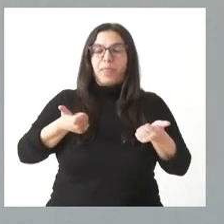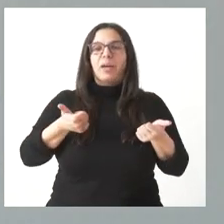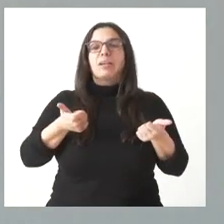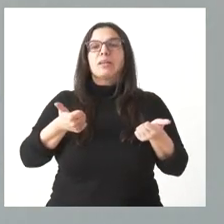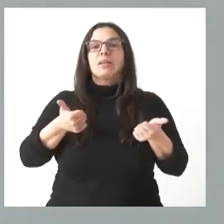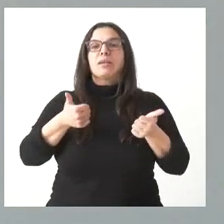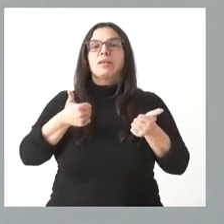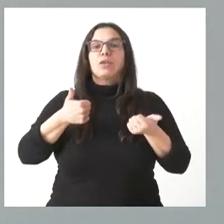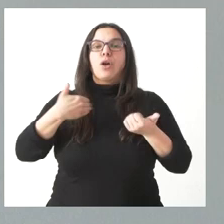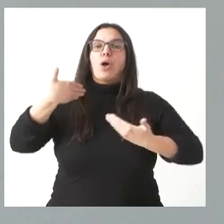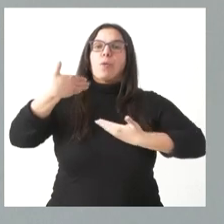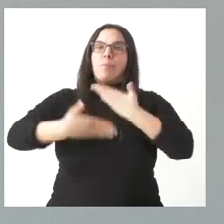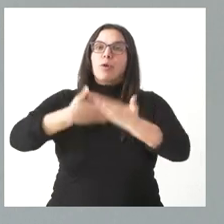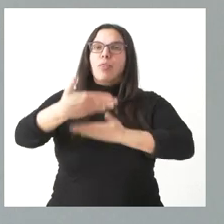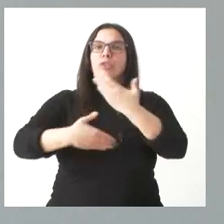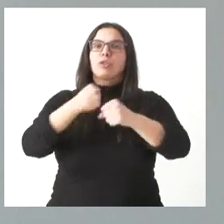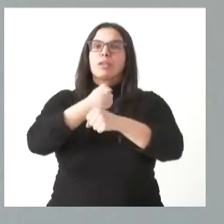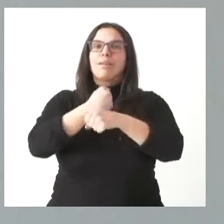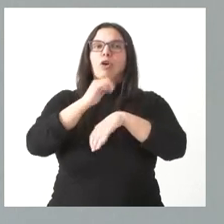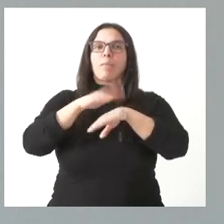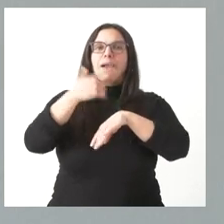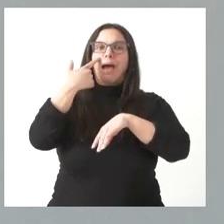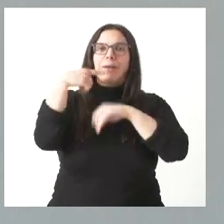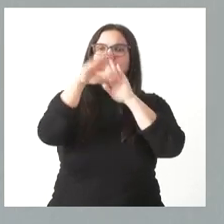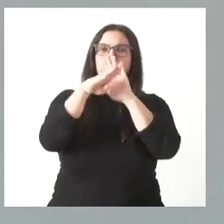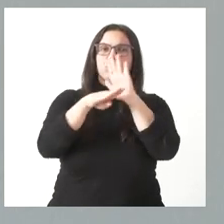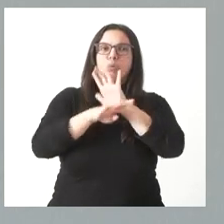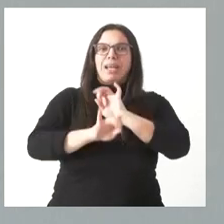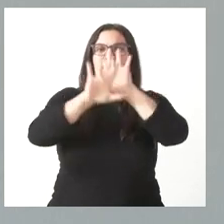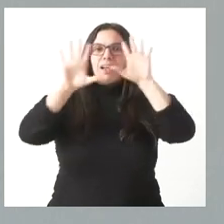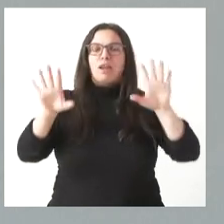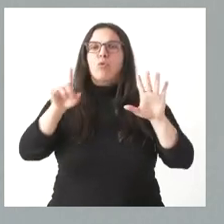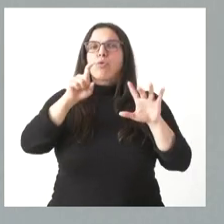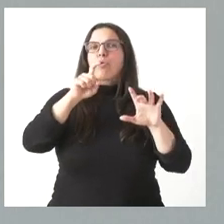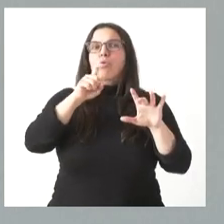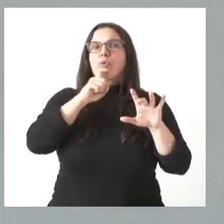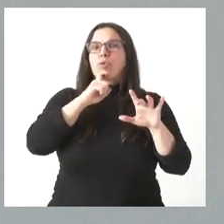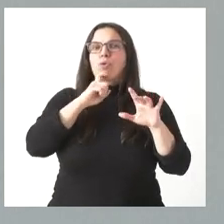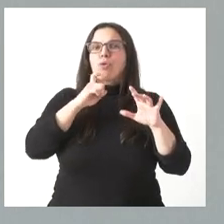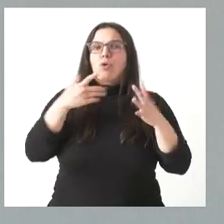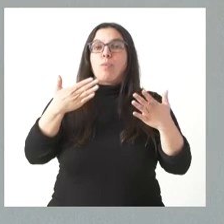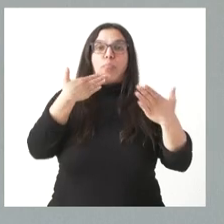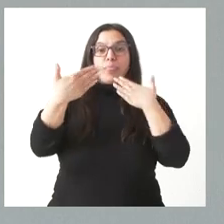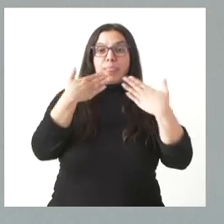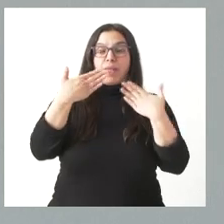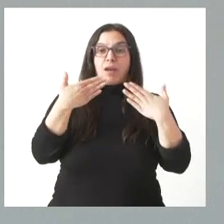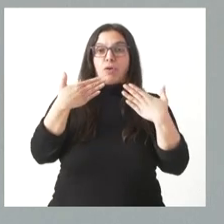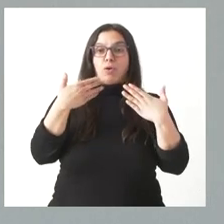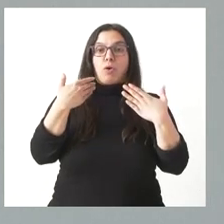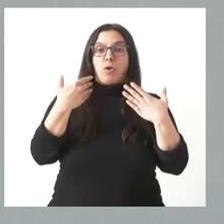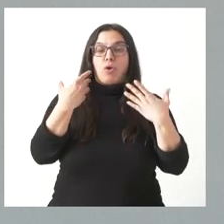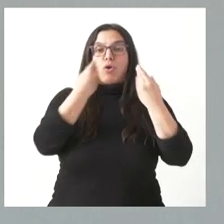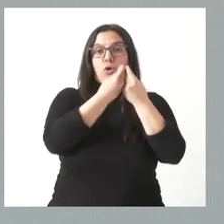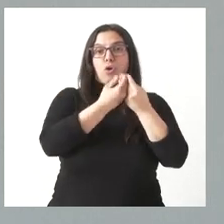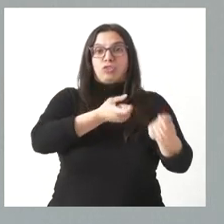es un proceso de trabajo para ir definiendo cuál es el desarrollo desde el diálogo con los representantes de los